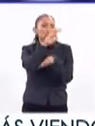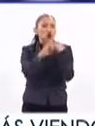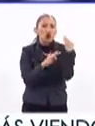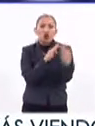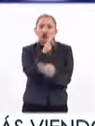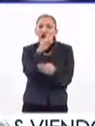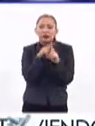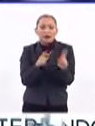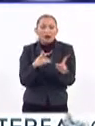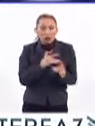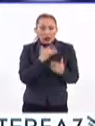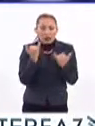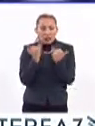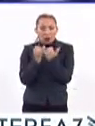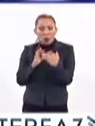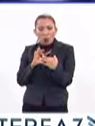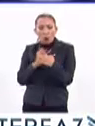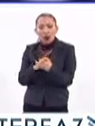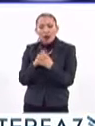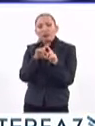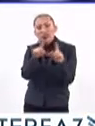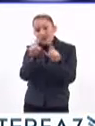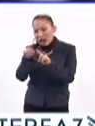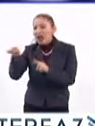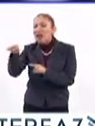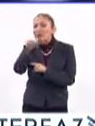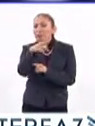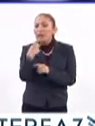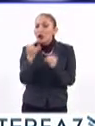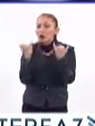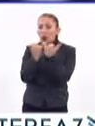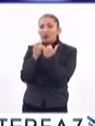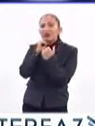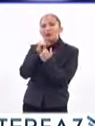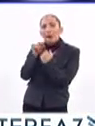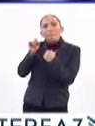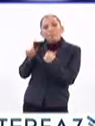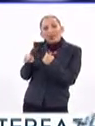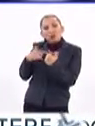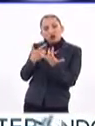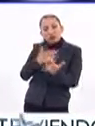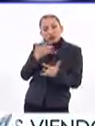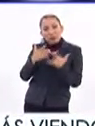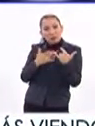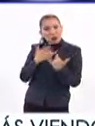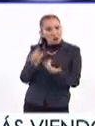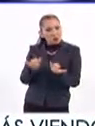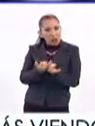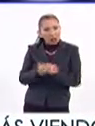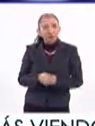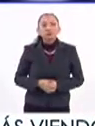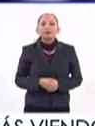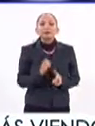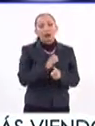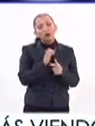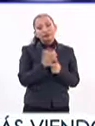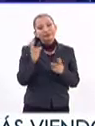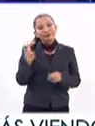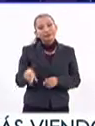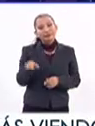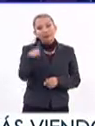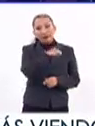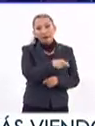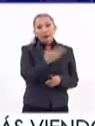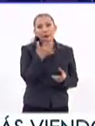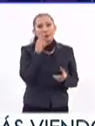diferentes pero sentimos igual, que todos somos diferentes pero iguales a la vez en este tema de sentimientos. Y bueno, pues ahora sí que